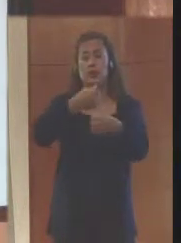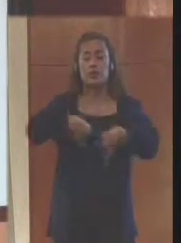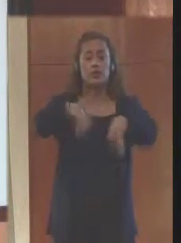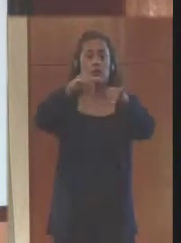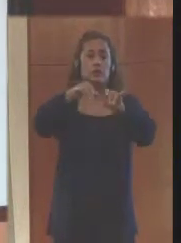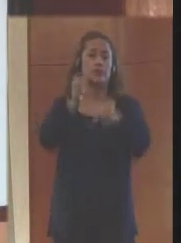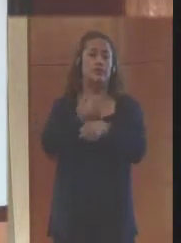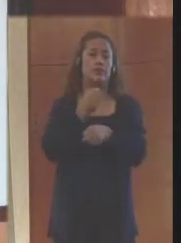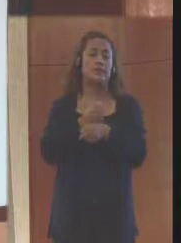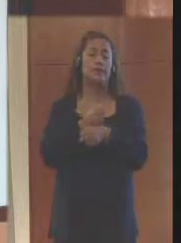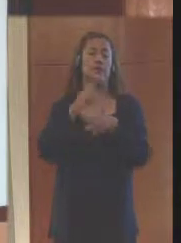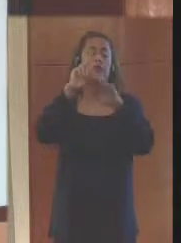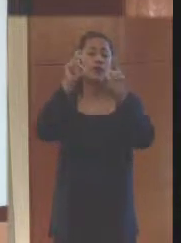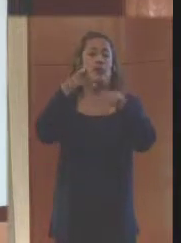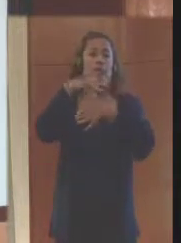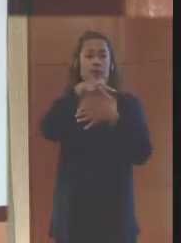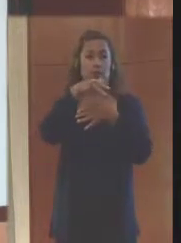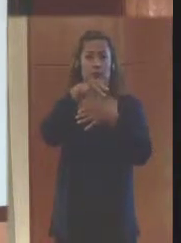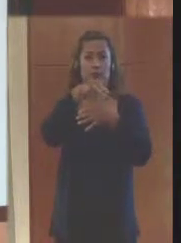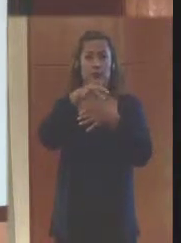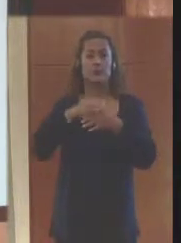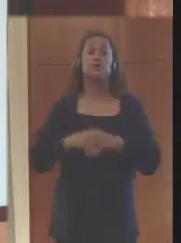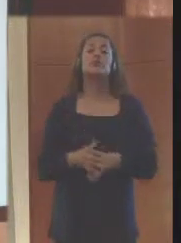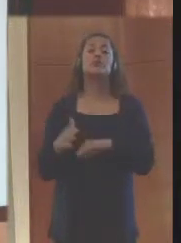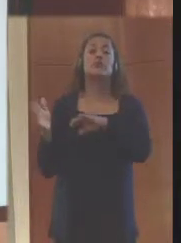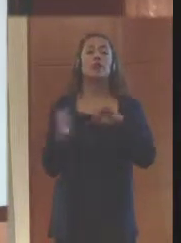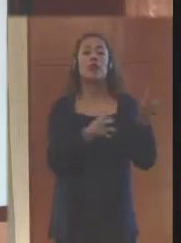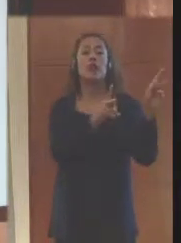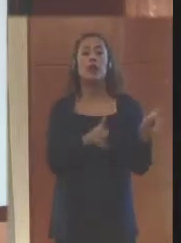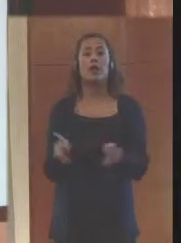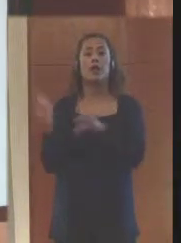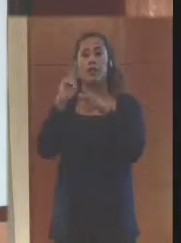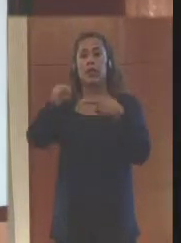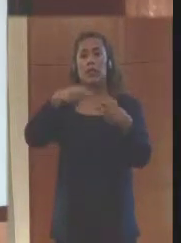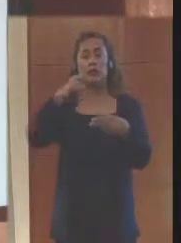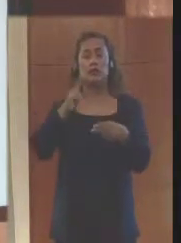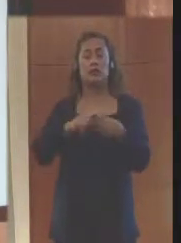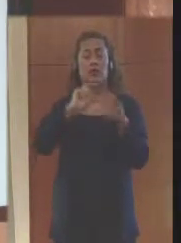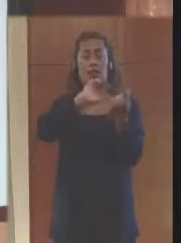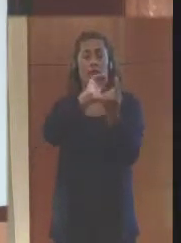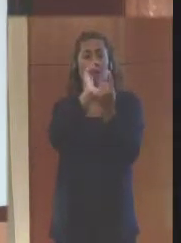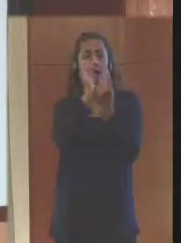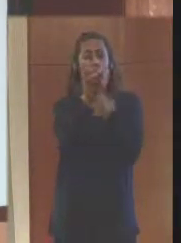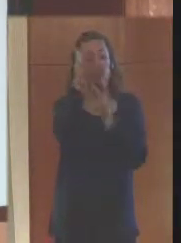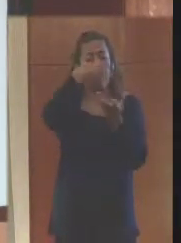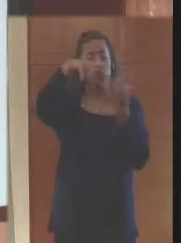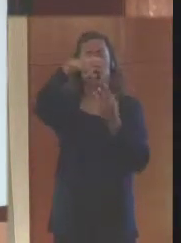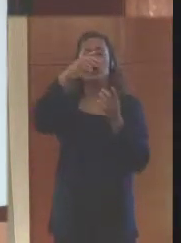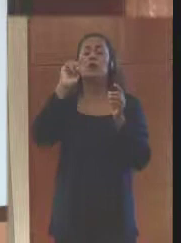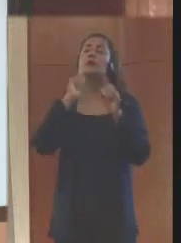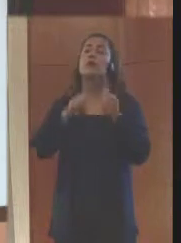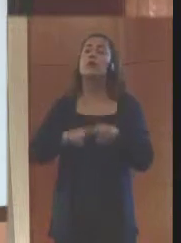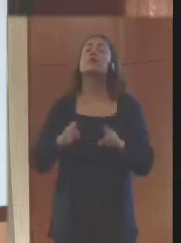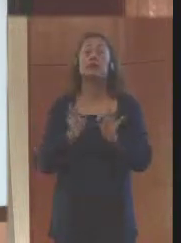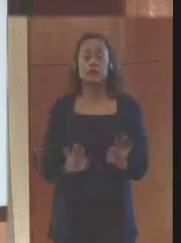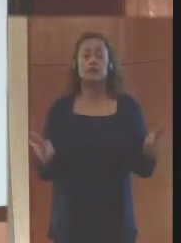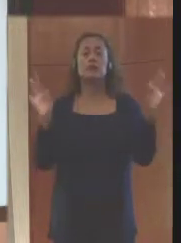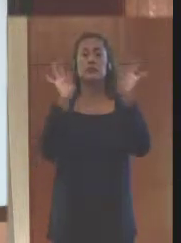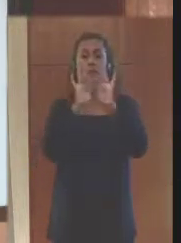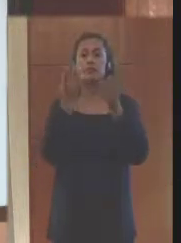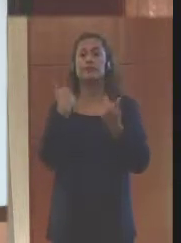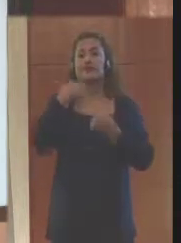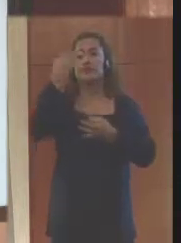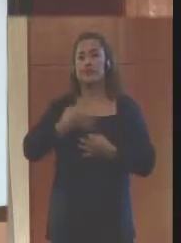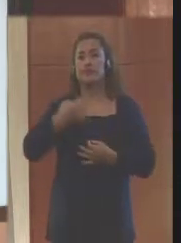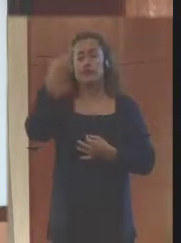de gestión de riesgo. También la articulación con el Plan Nacional de Cambio Climático, que como hemos visto aquí, es un eje fundamental. Y